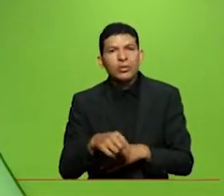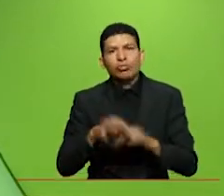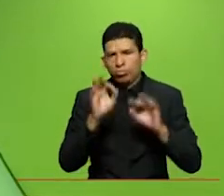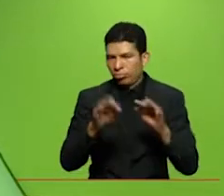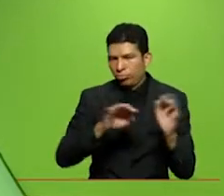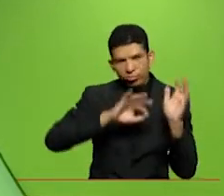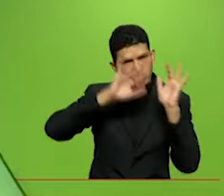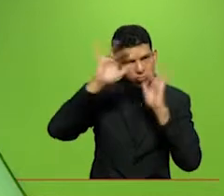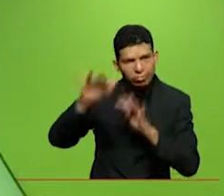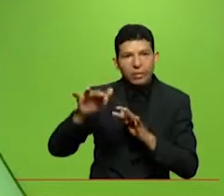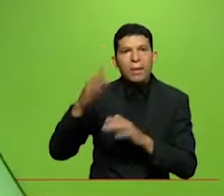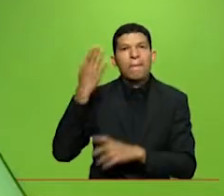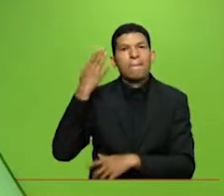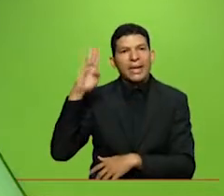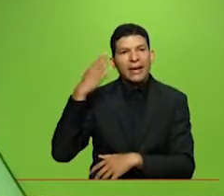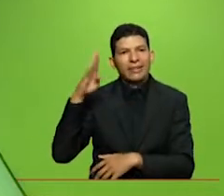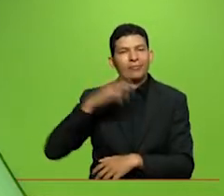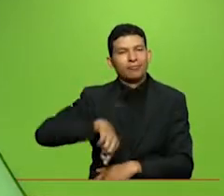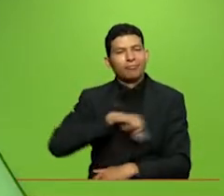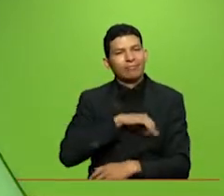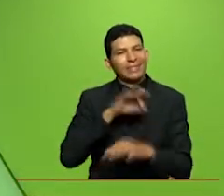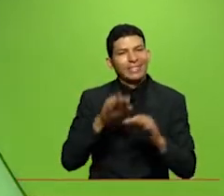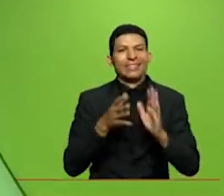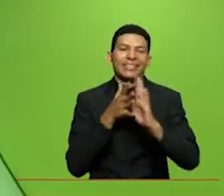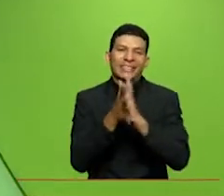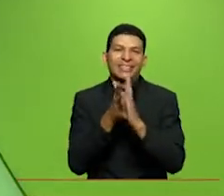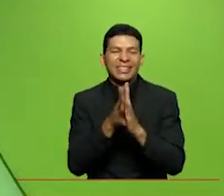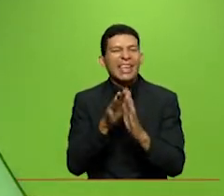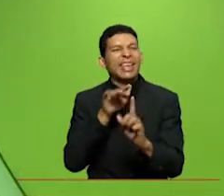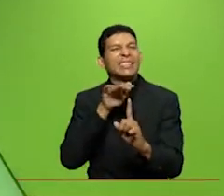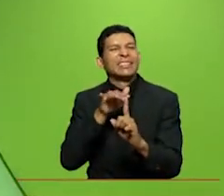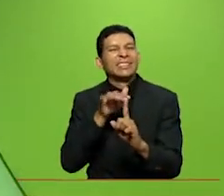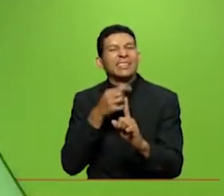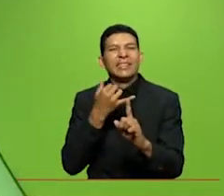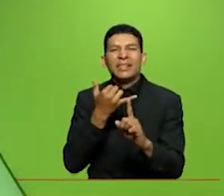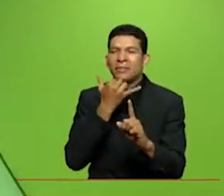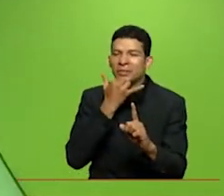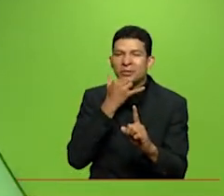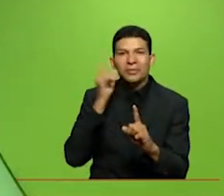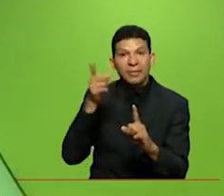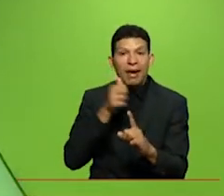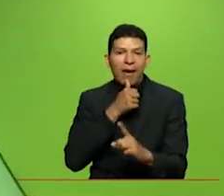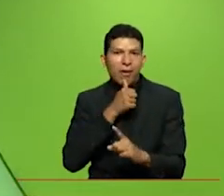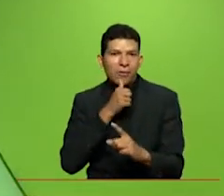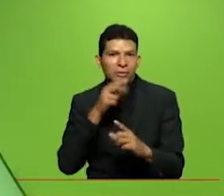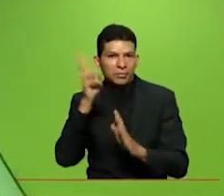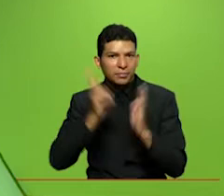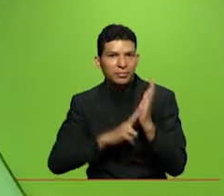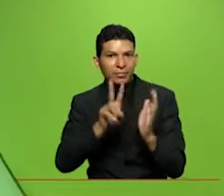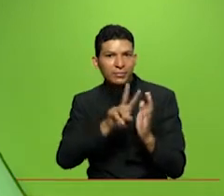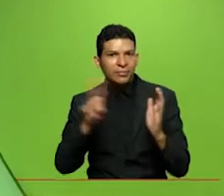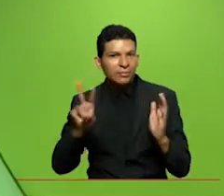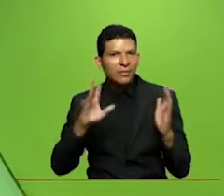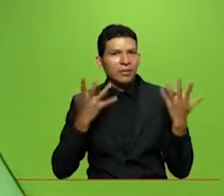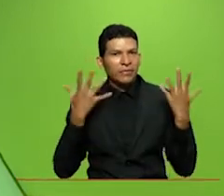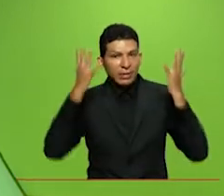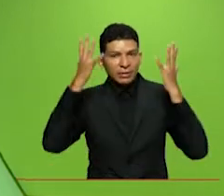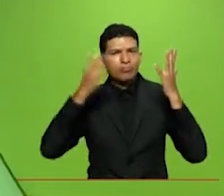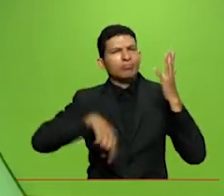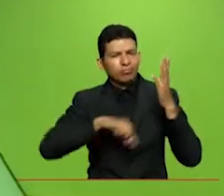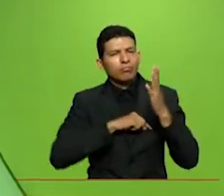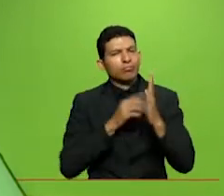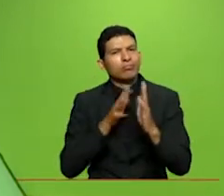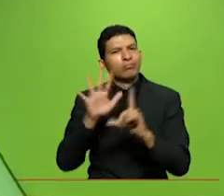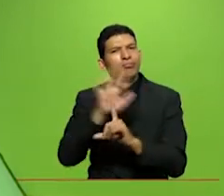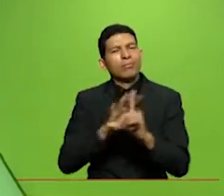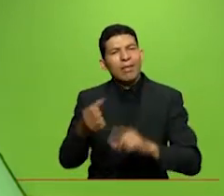Barranquilla llevando de alguna manera esas incidencias de lo que es agua 2022 y por supuesto un informe